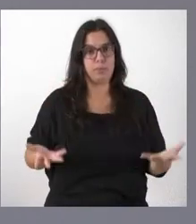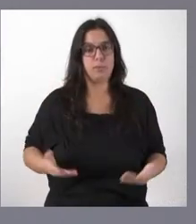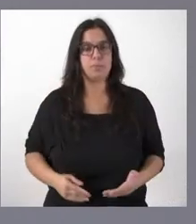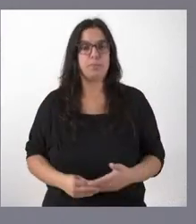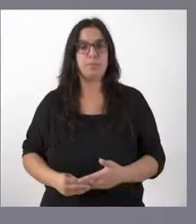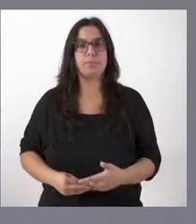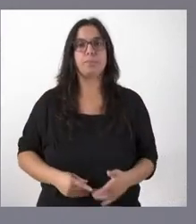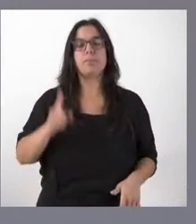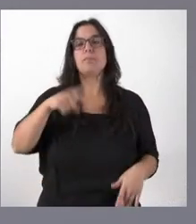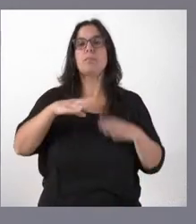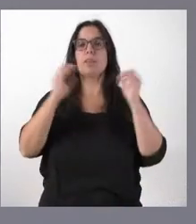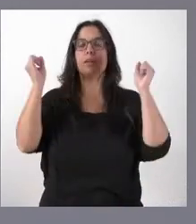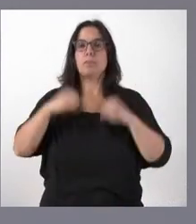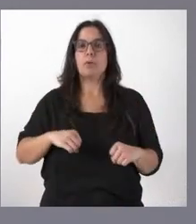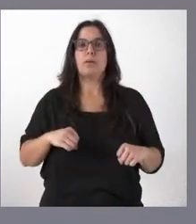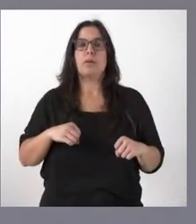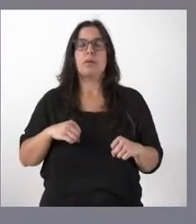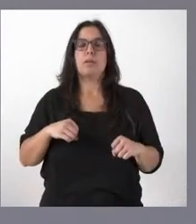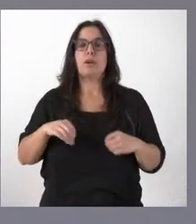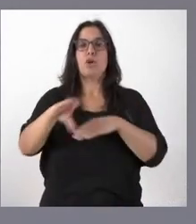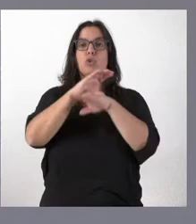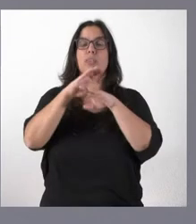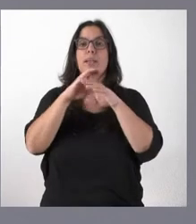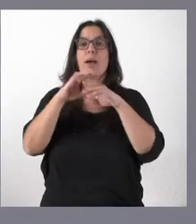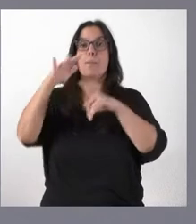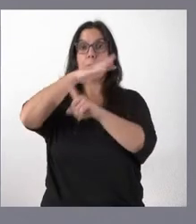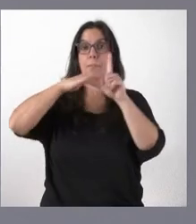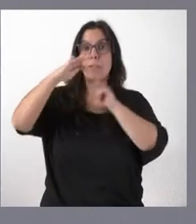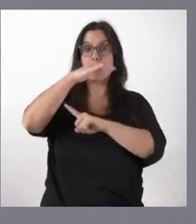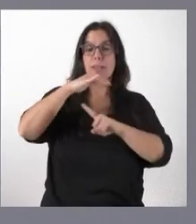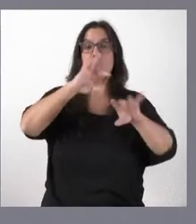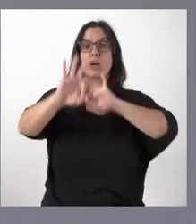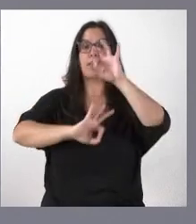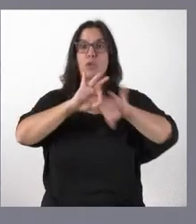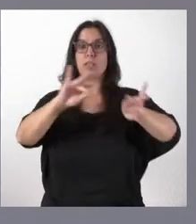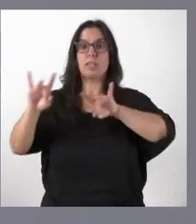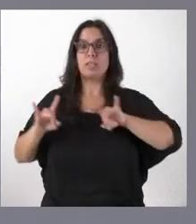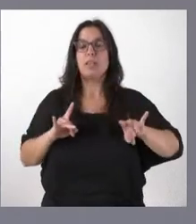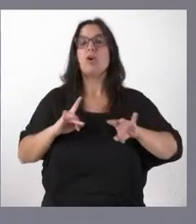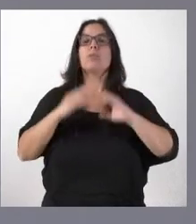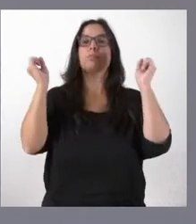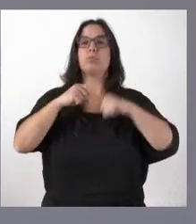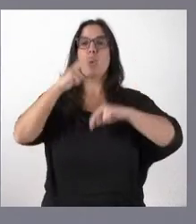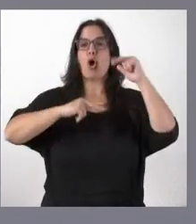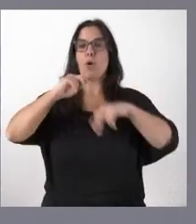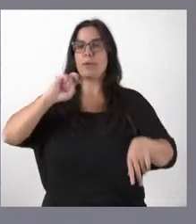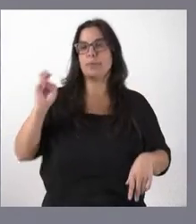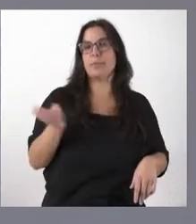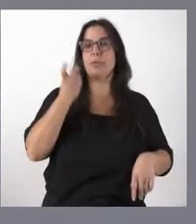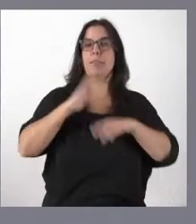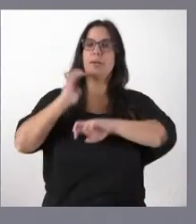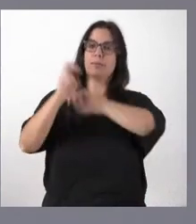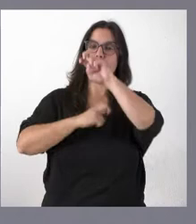Se aprueba en el ámbito de la Consejería de Medio Ambiente y Educación del Territorio un conjunto de obras para renovar el sistema de